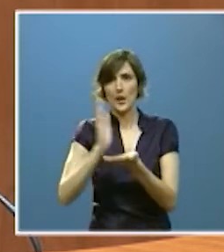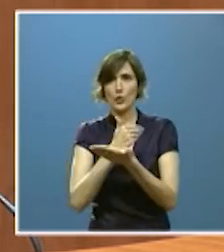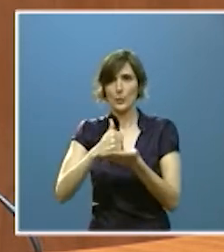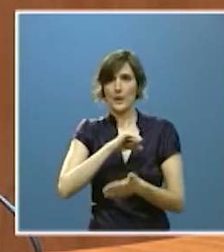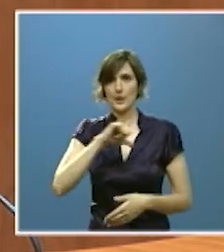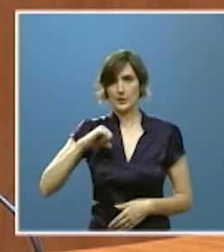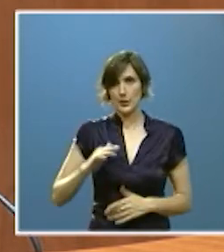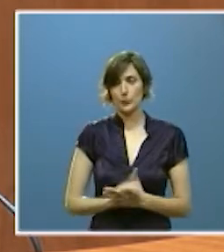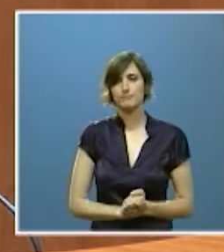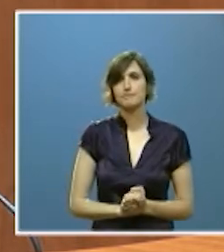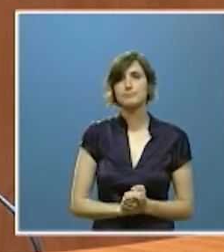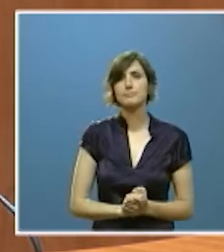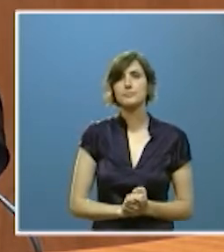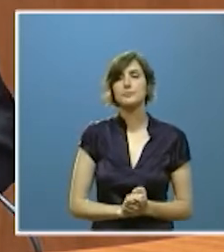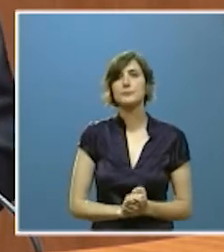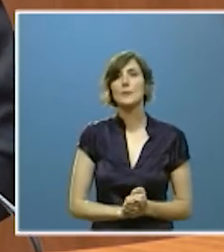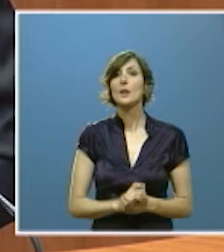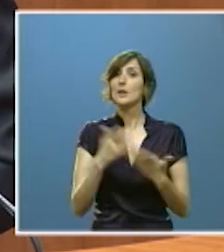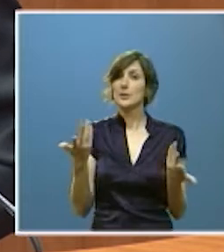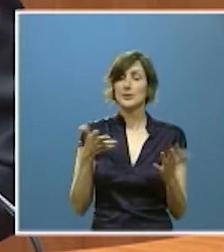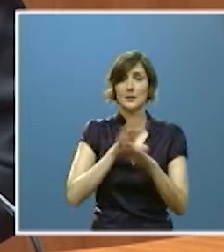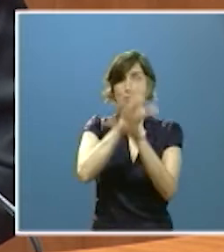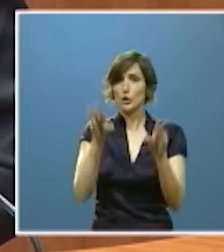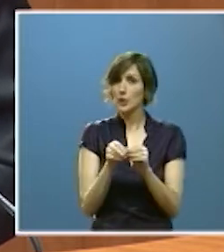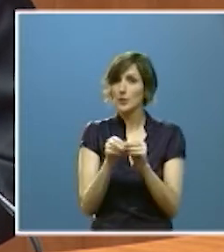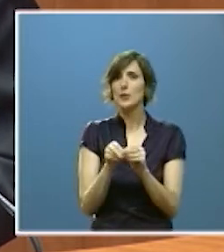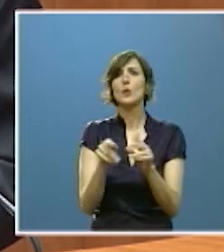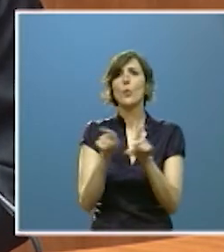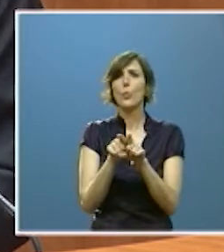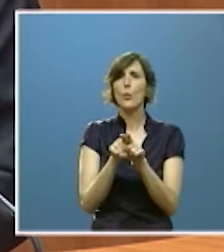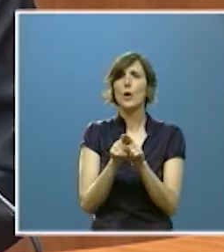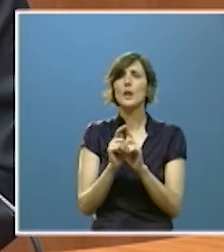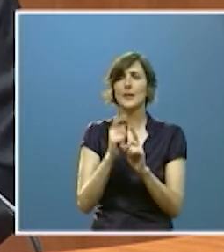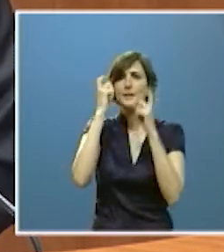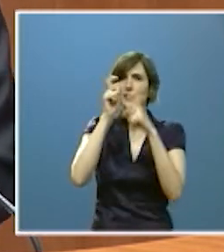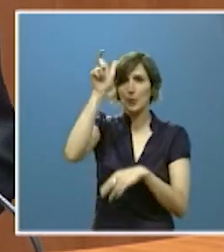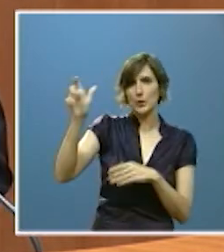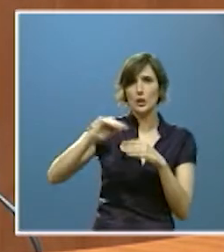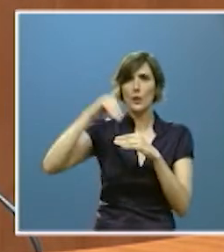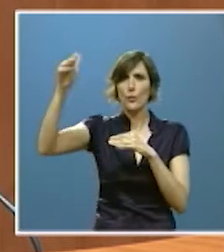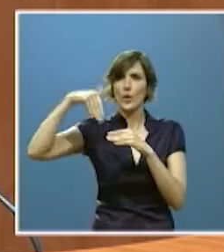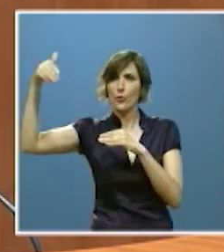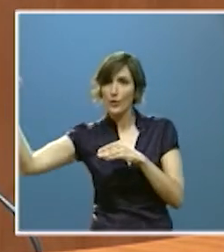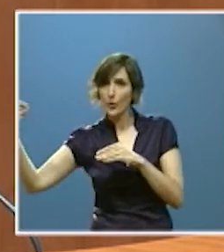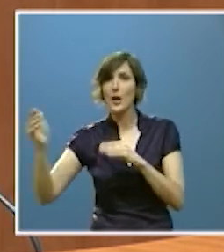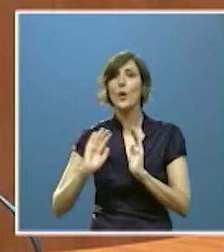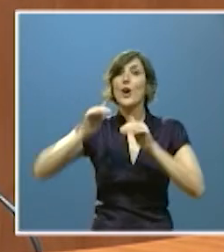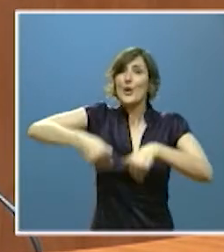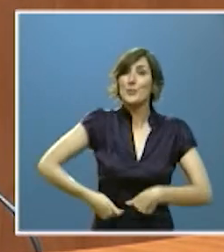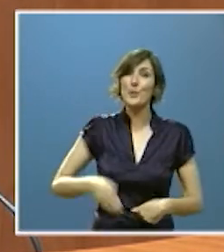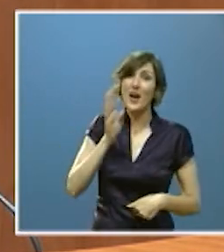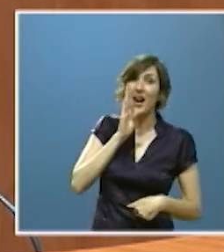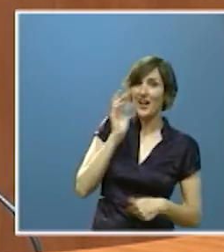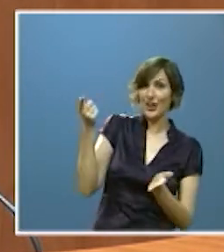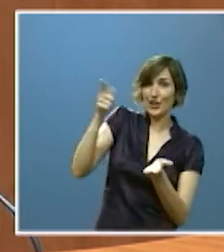en fin ha supuesto la articulación de medidas para el retorno de los emigrantes con subvenciones individuales para